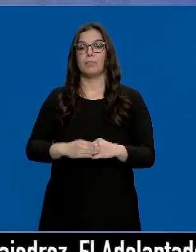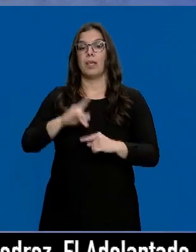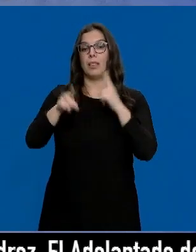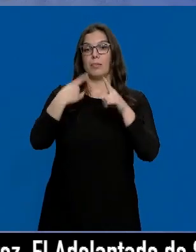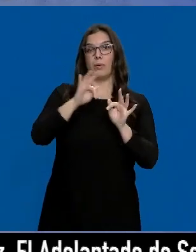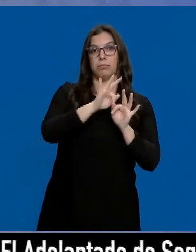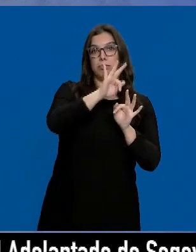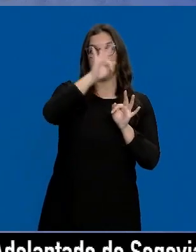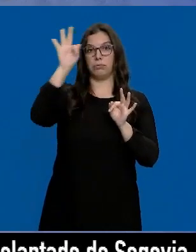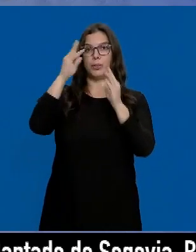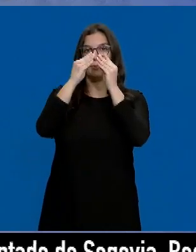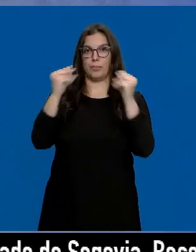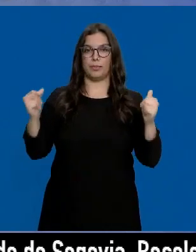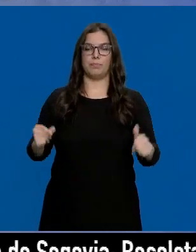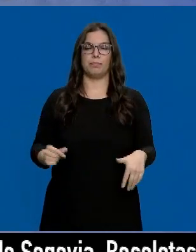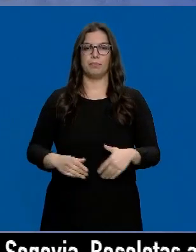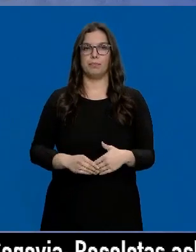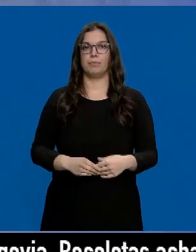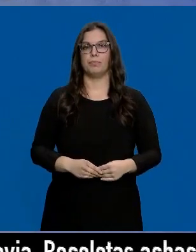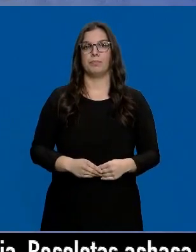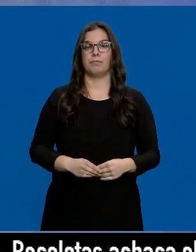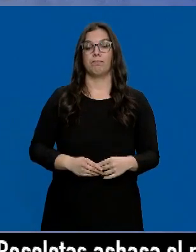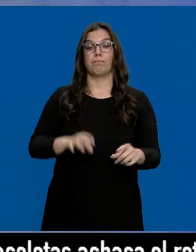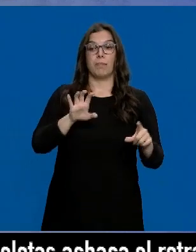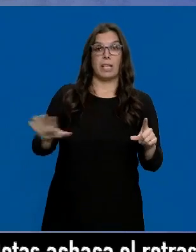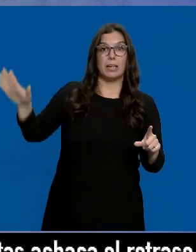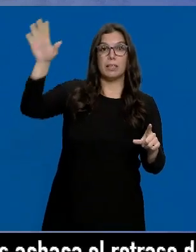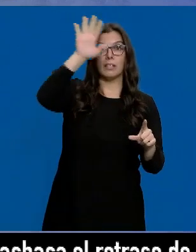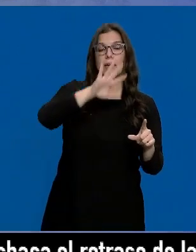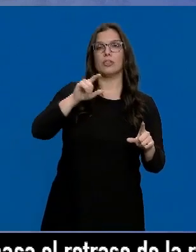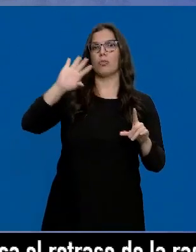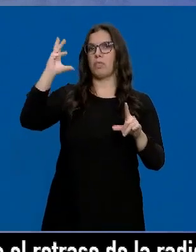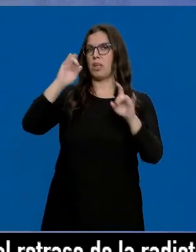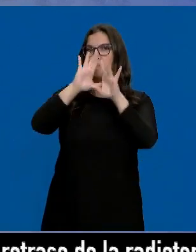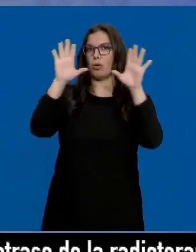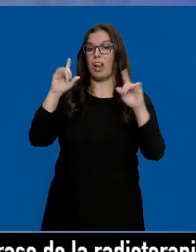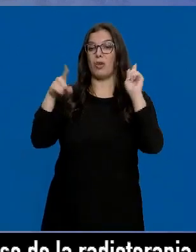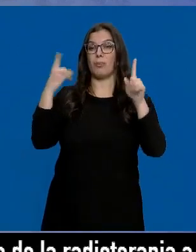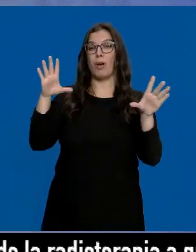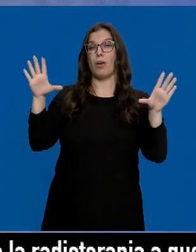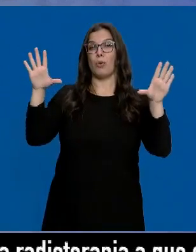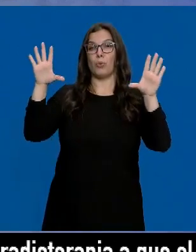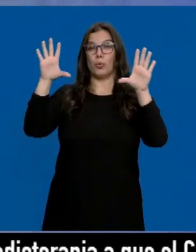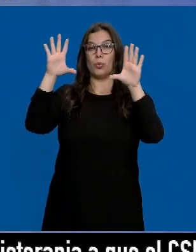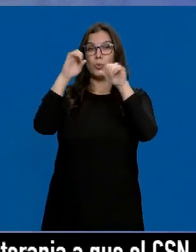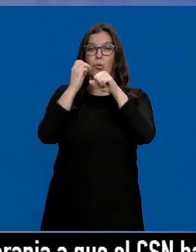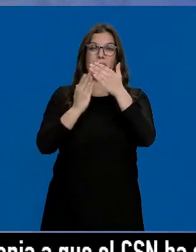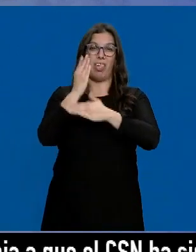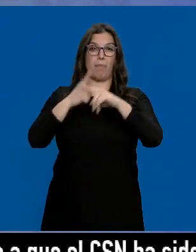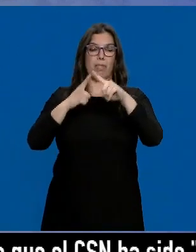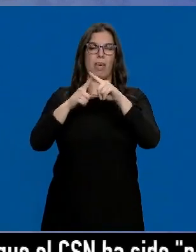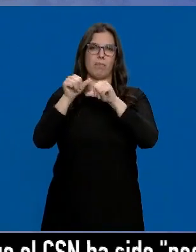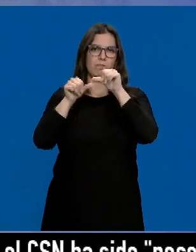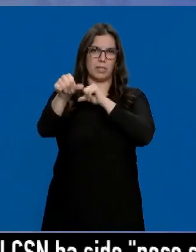remitiendo a lo largo del día. En el resto de la comunidad cielos despejados que se irán cubriendo a partir del mediodía.